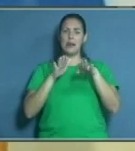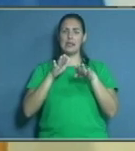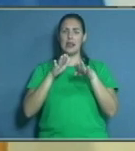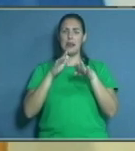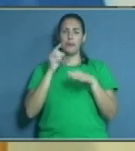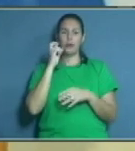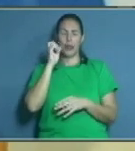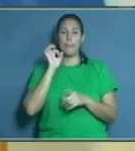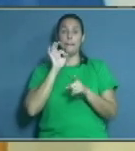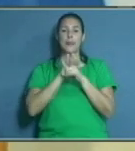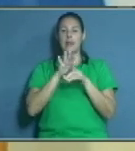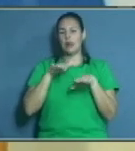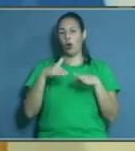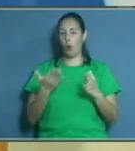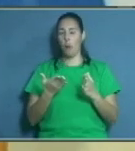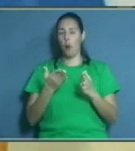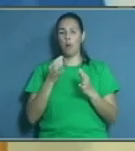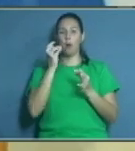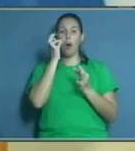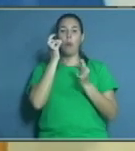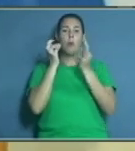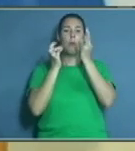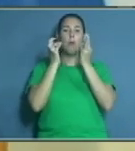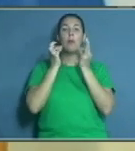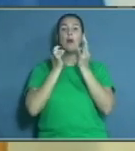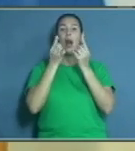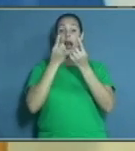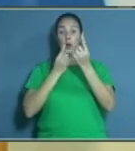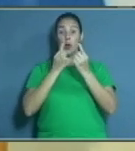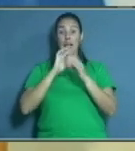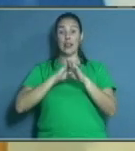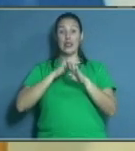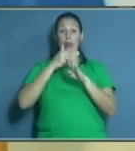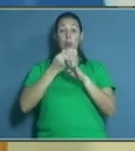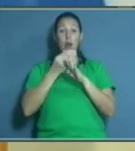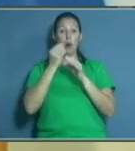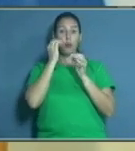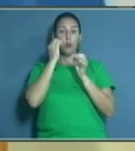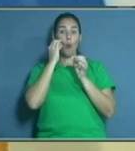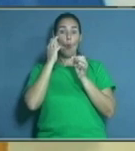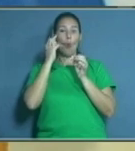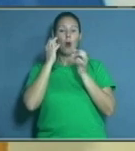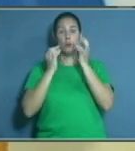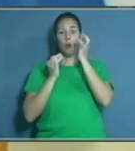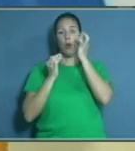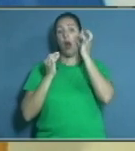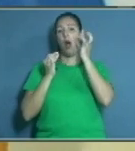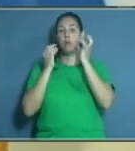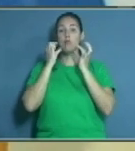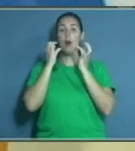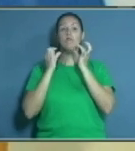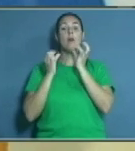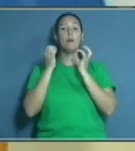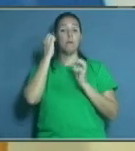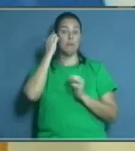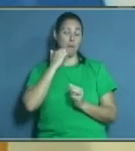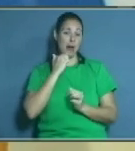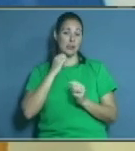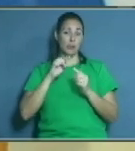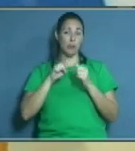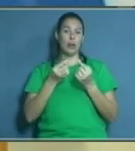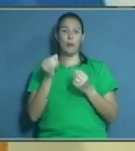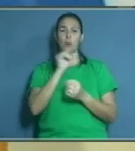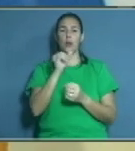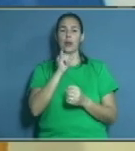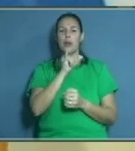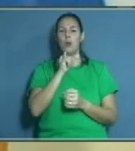hiperémicos, hasta un tercer estadio, que se convierten en papilomas. Papilomas que no son más, para que me comprendan, como teticas de